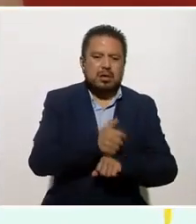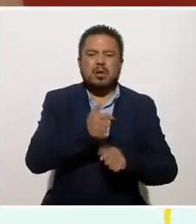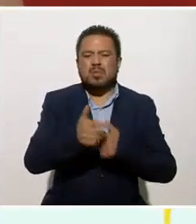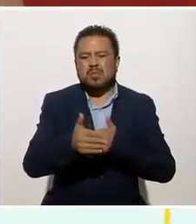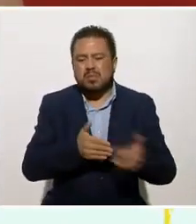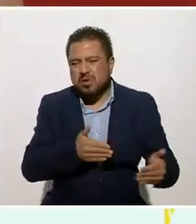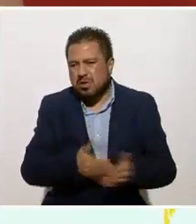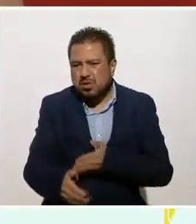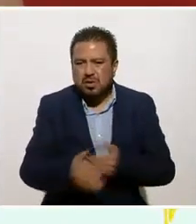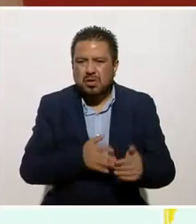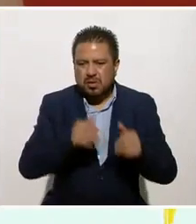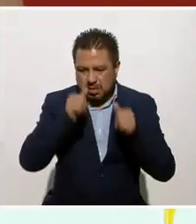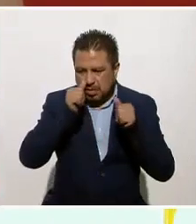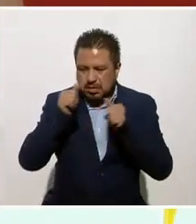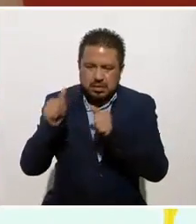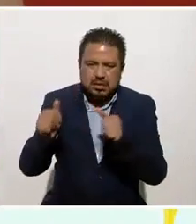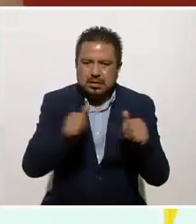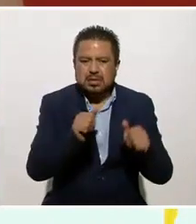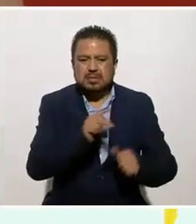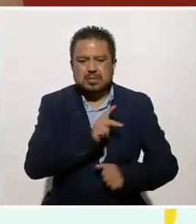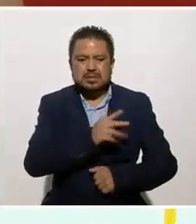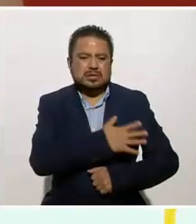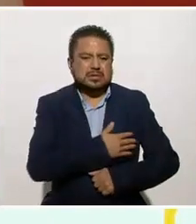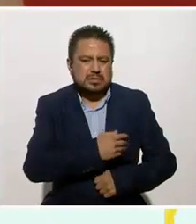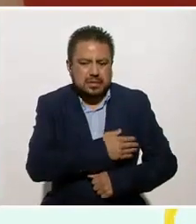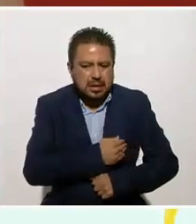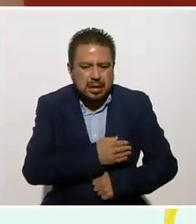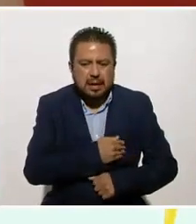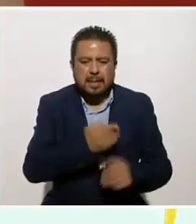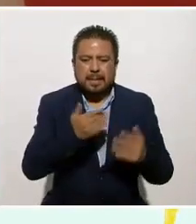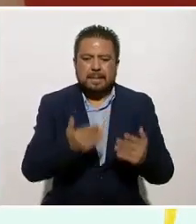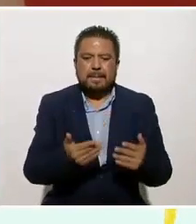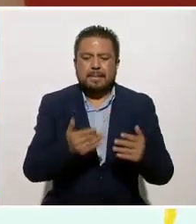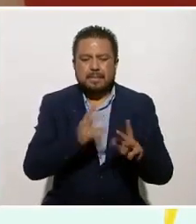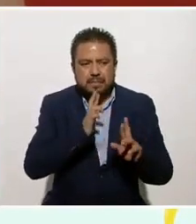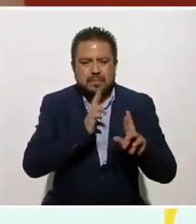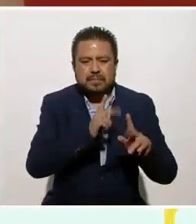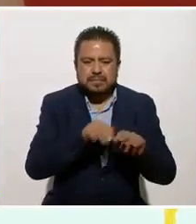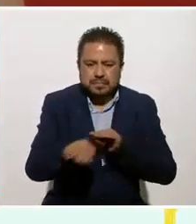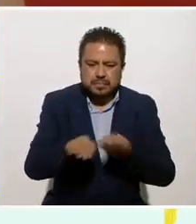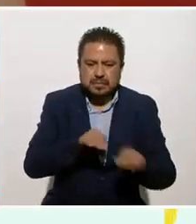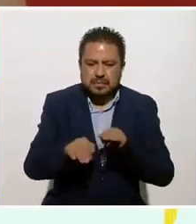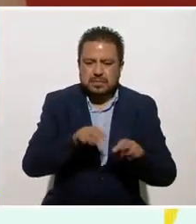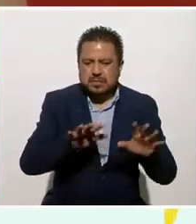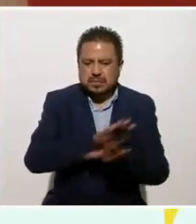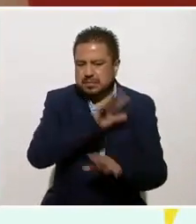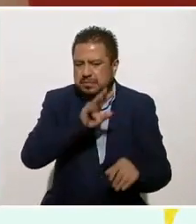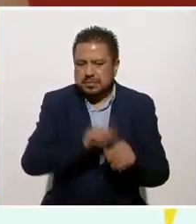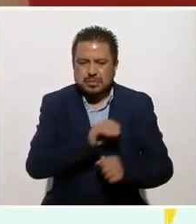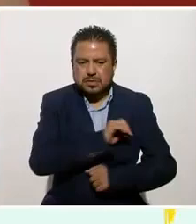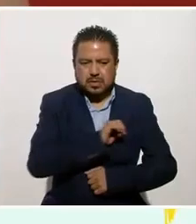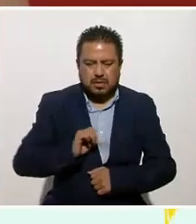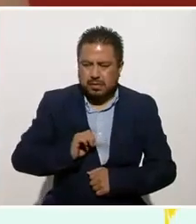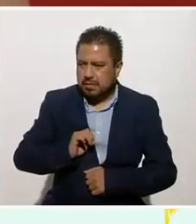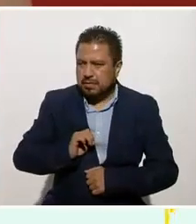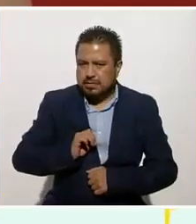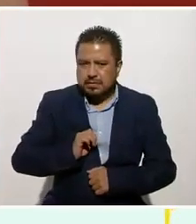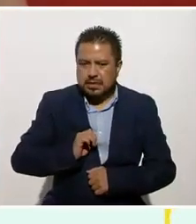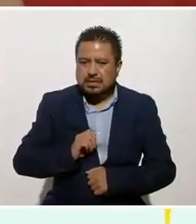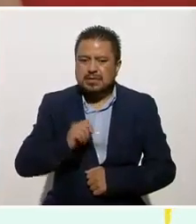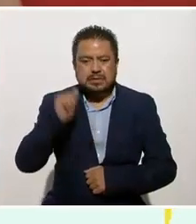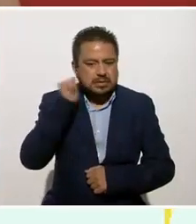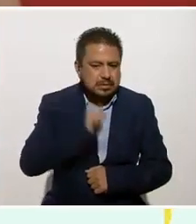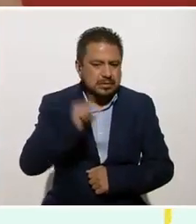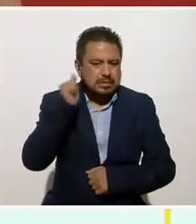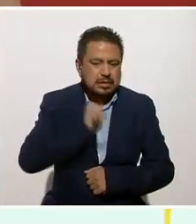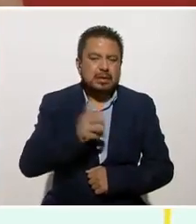moda, atender a la mejor a nuestros hijos, responder al trabajo, todas nuestras obligaciones. Y siempre